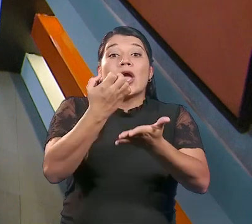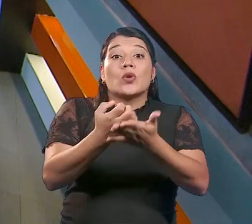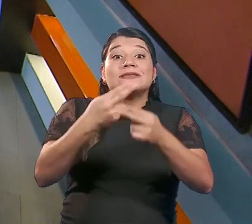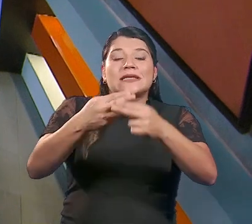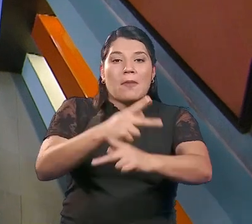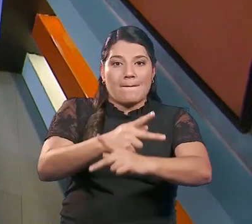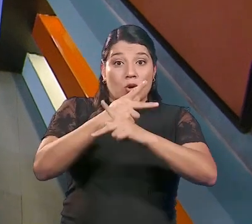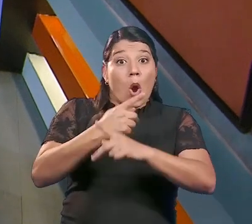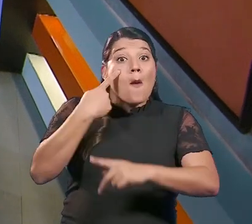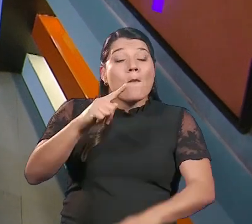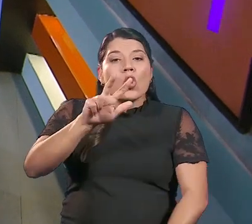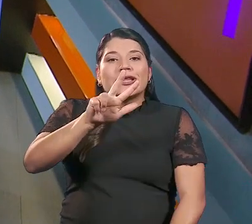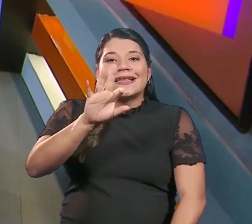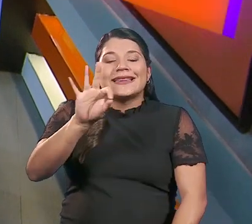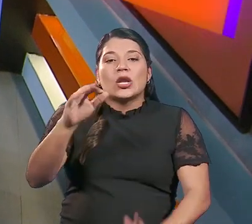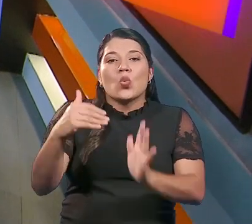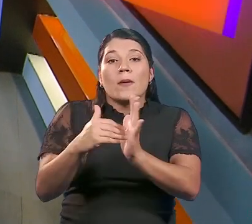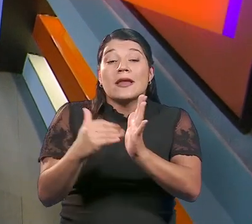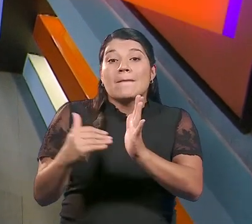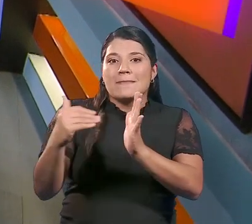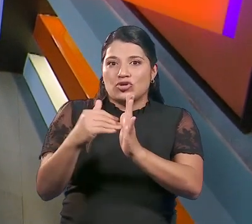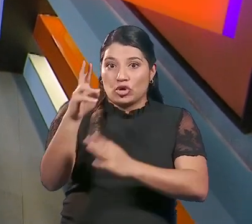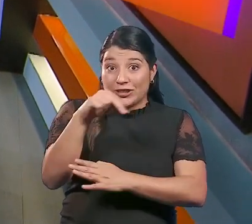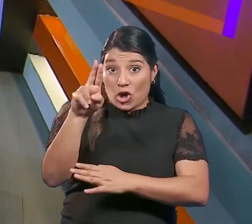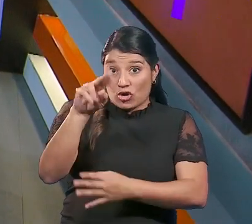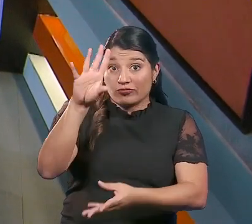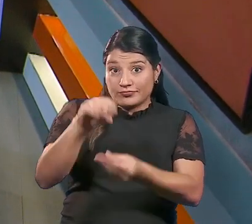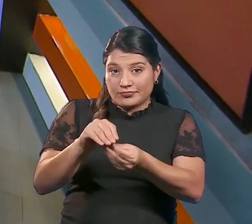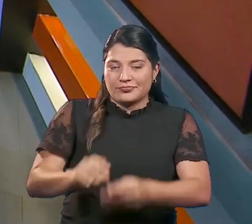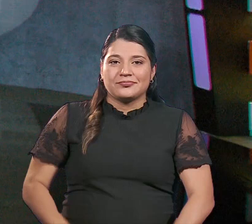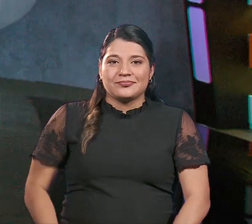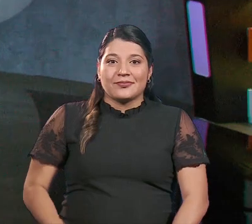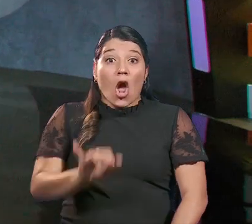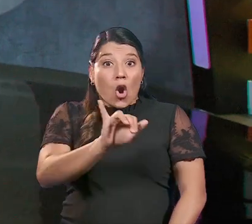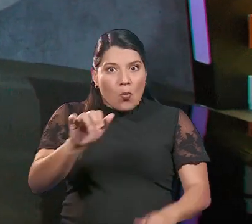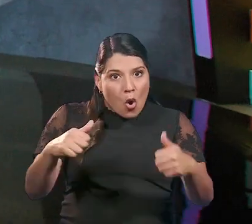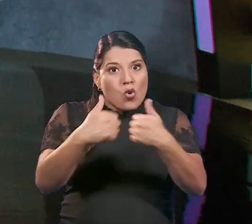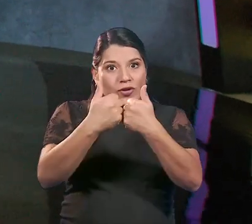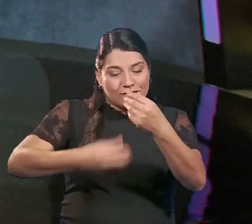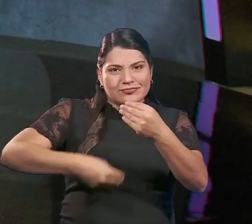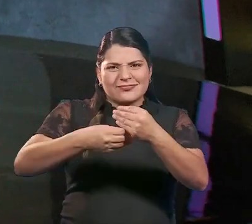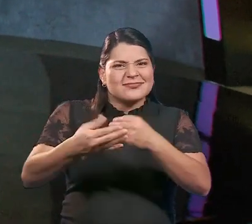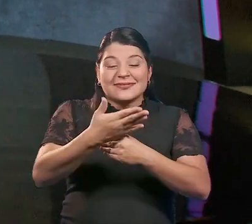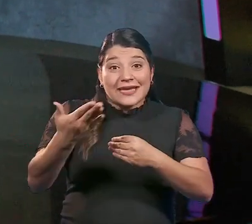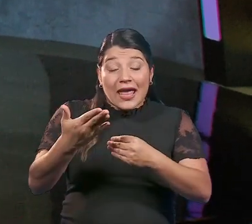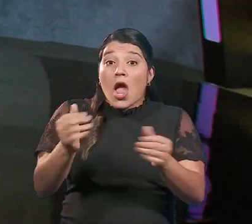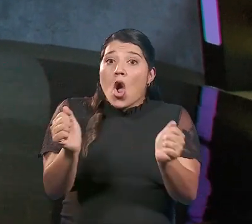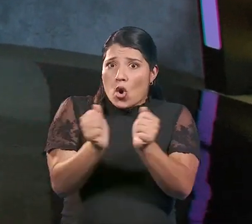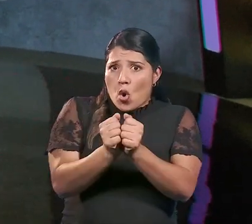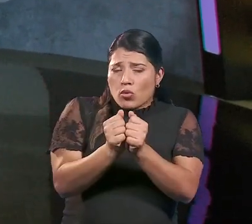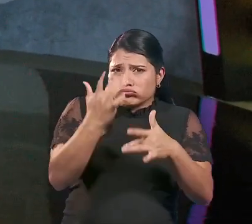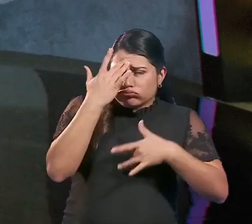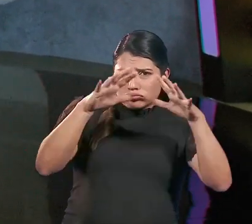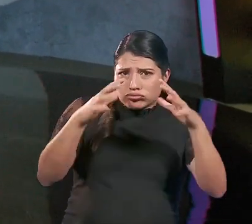por un monto total de 60.000 millones de colones. Como reto adicional a este evento, en medio